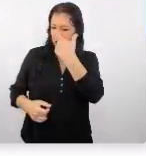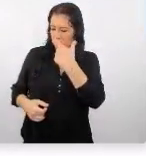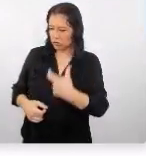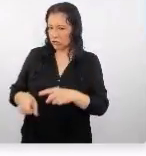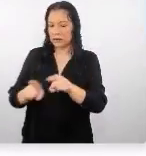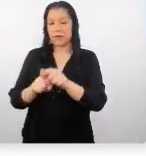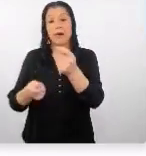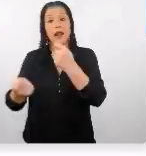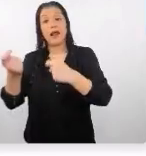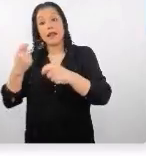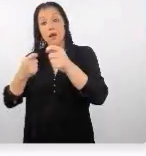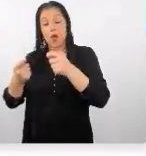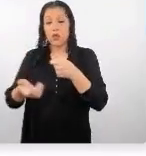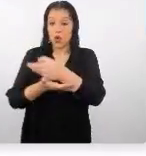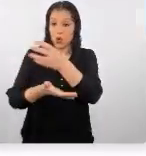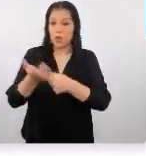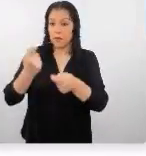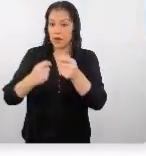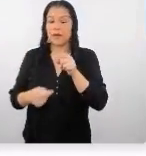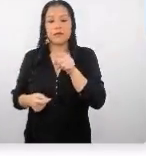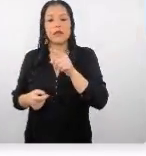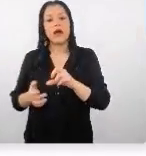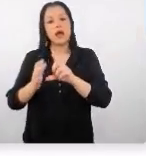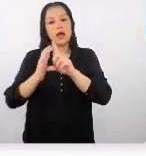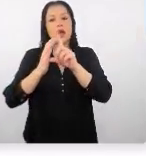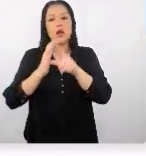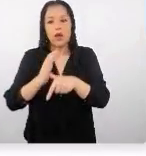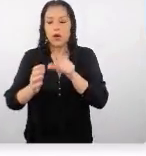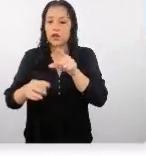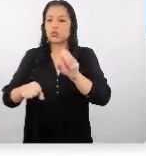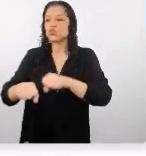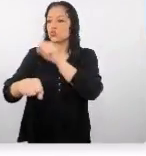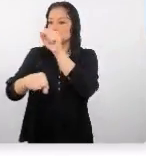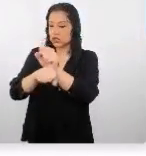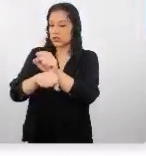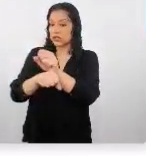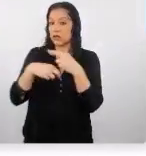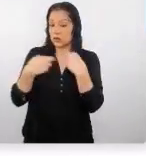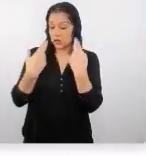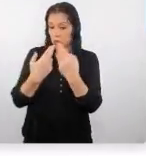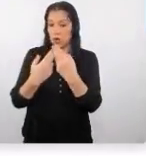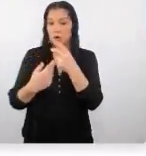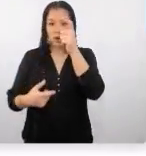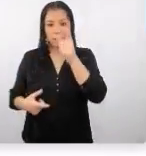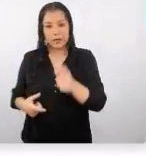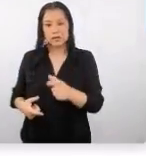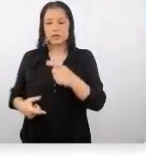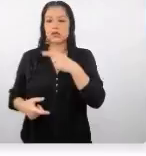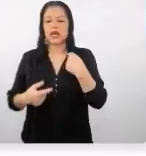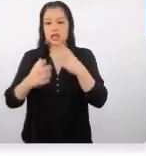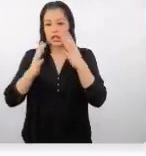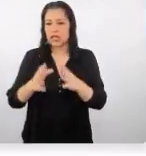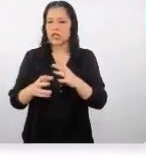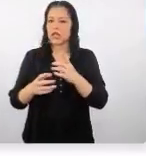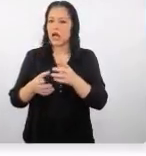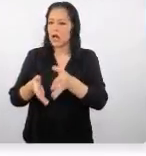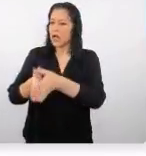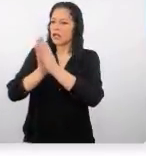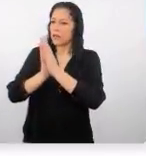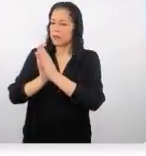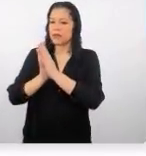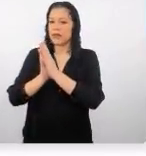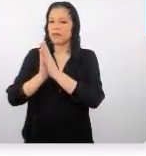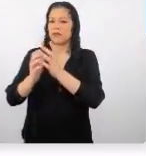negocios es muy común que después de hacer tu cita de negocio un agente chino solicite agregarte a WeChat